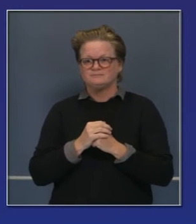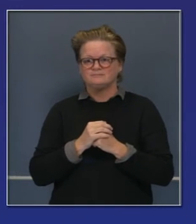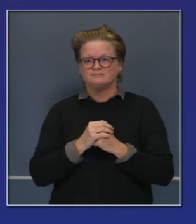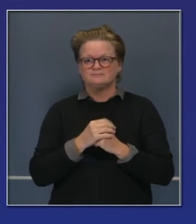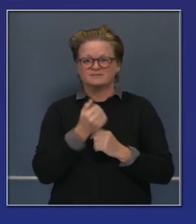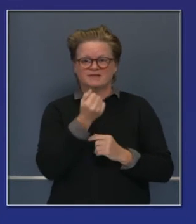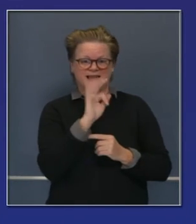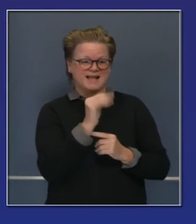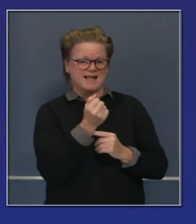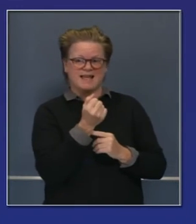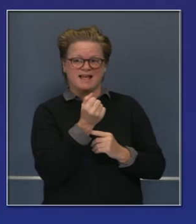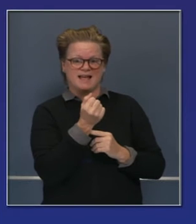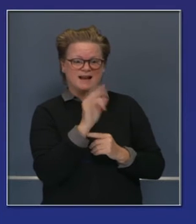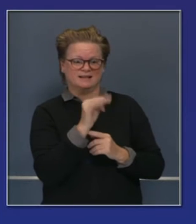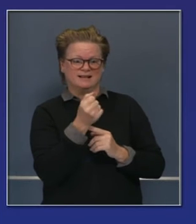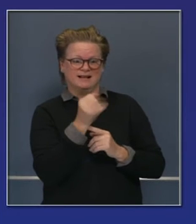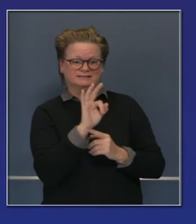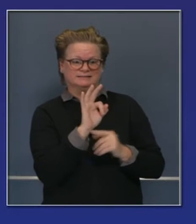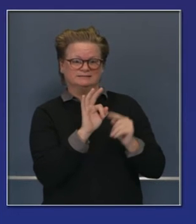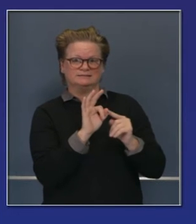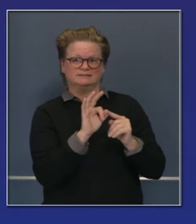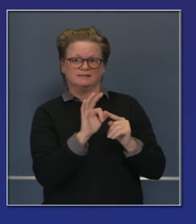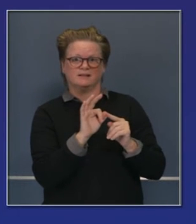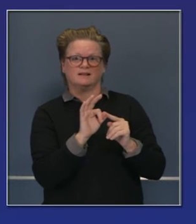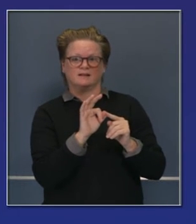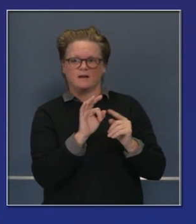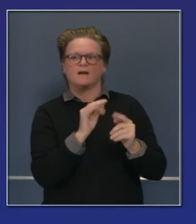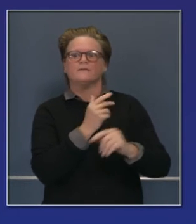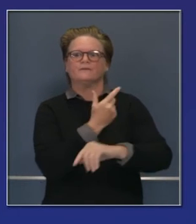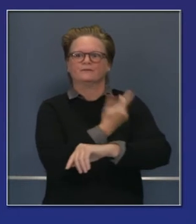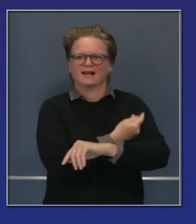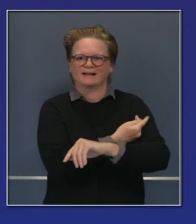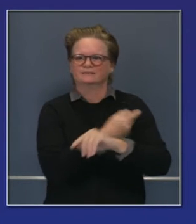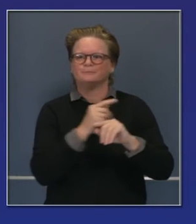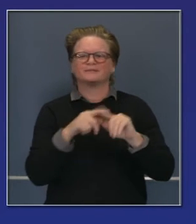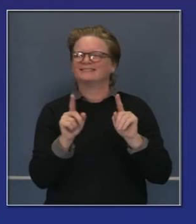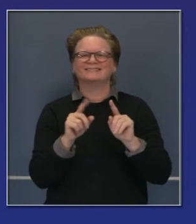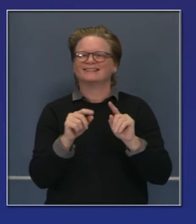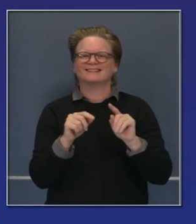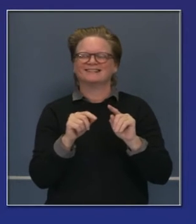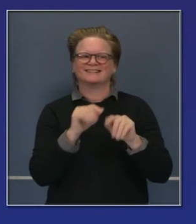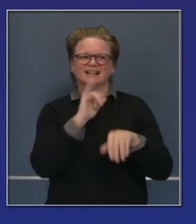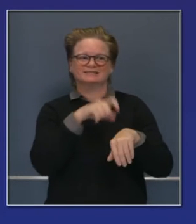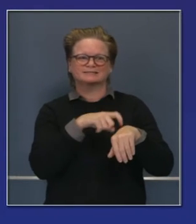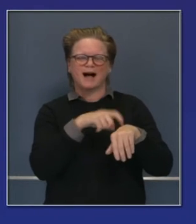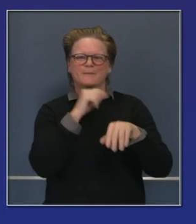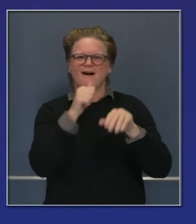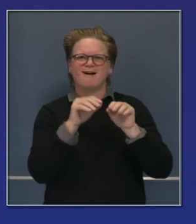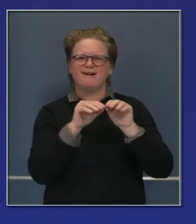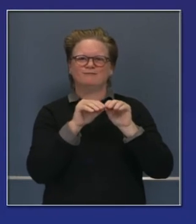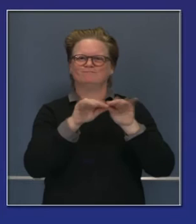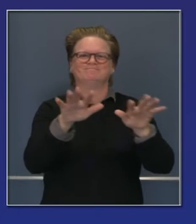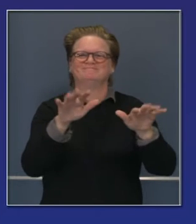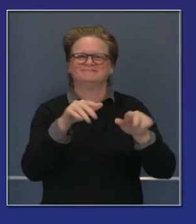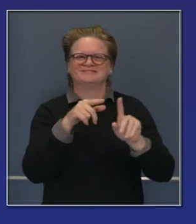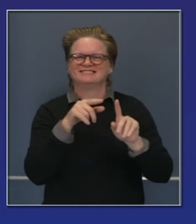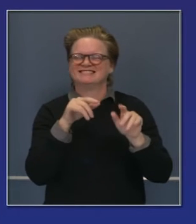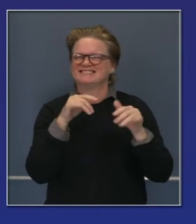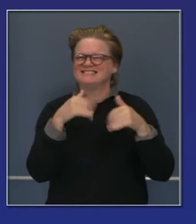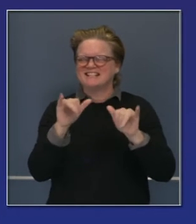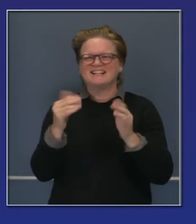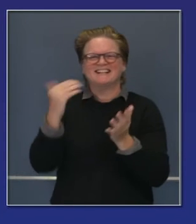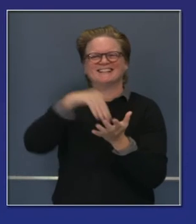ahora sí tenemos la vacuna. Pero no es un sustituto para que digan, bueno, ya podemos volver a la vida normal,